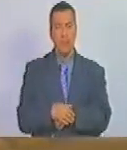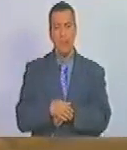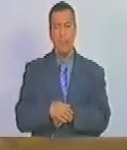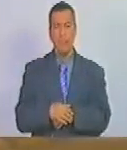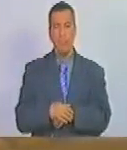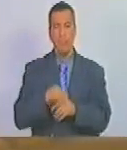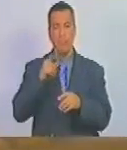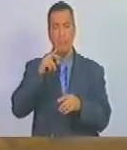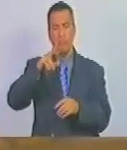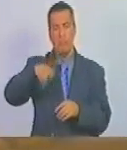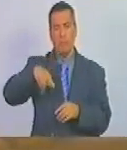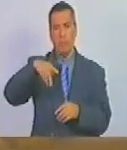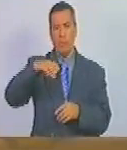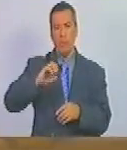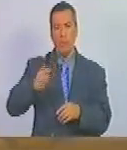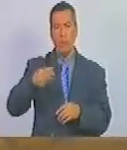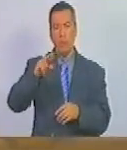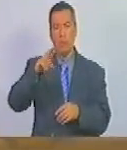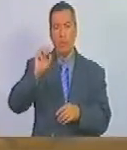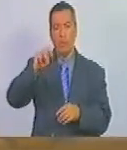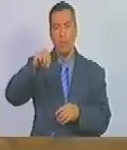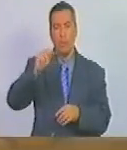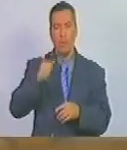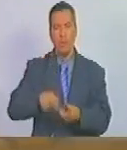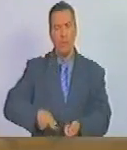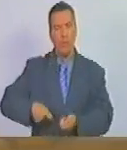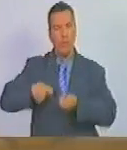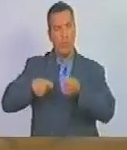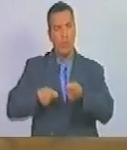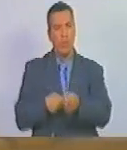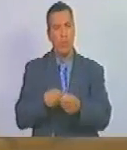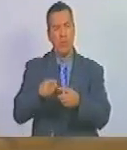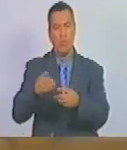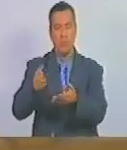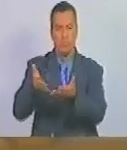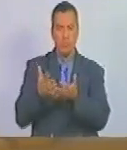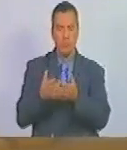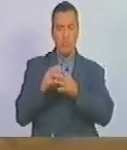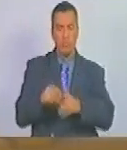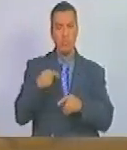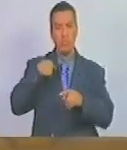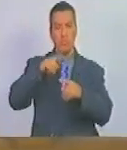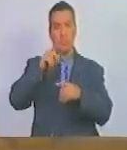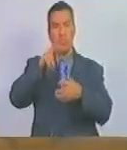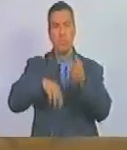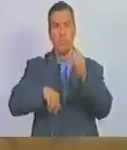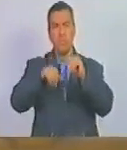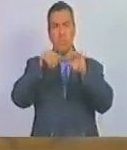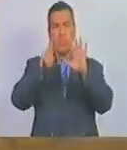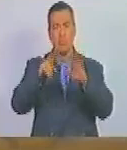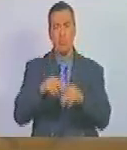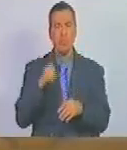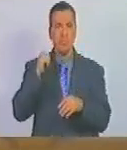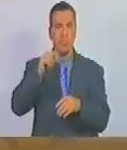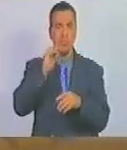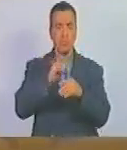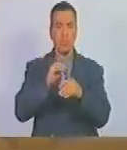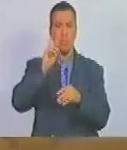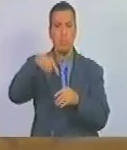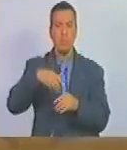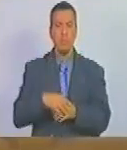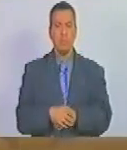pogromo que no es otra cosa que el ataque que recibían los judíos desde el siglo XIX y también